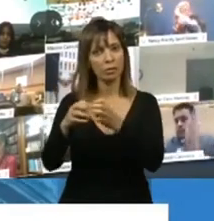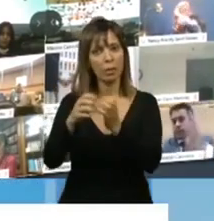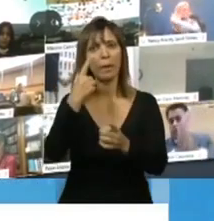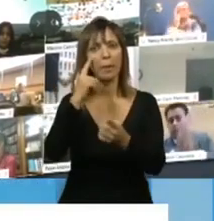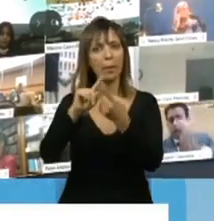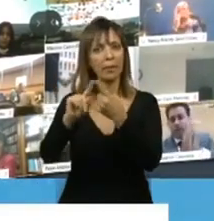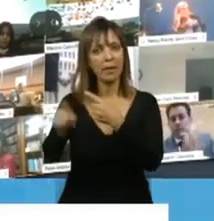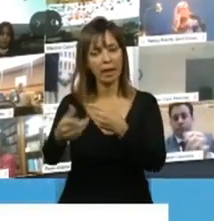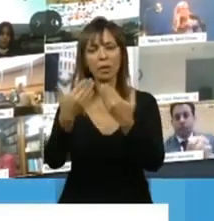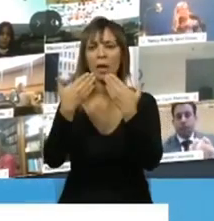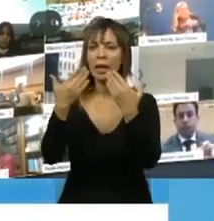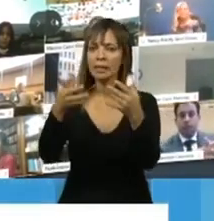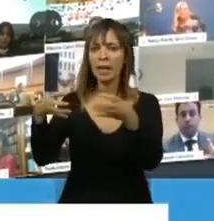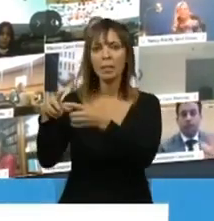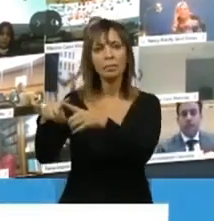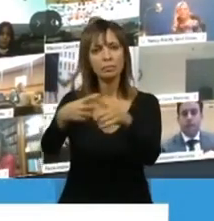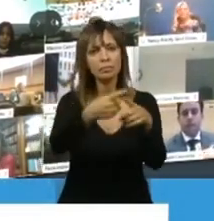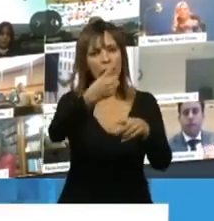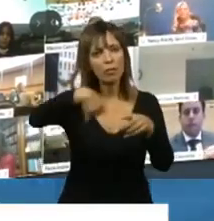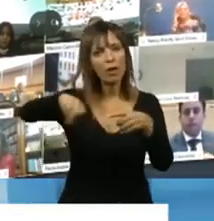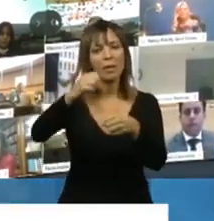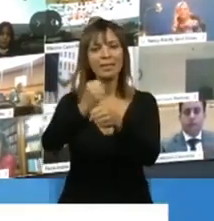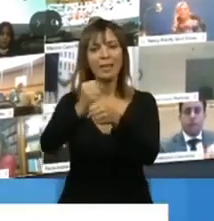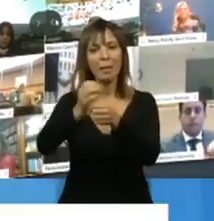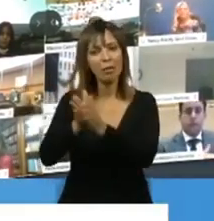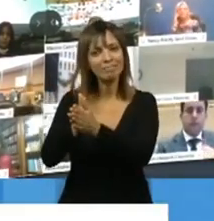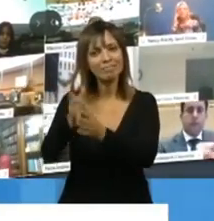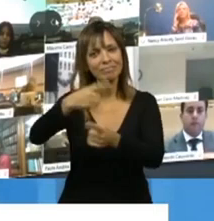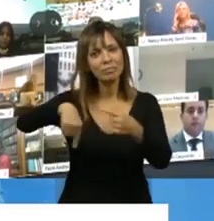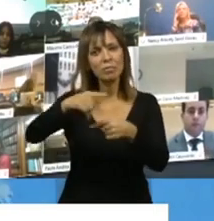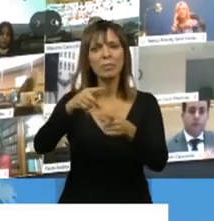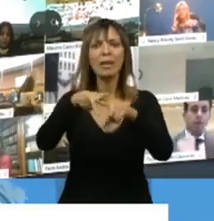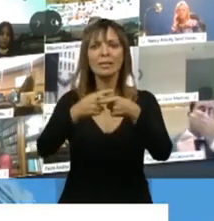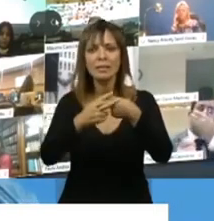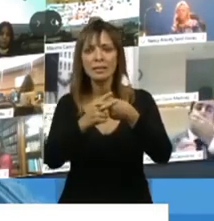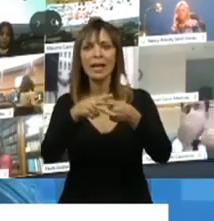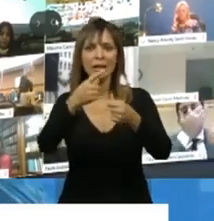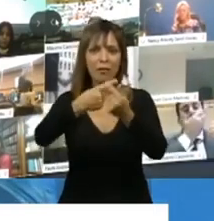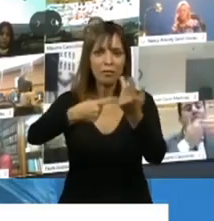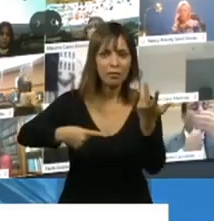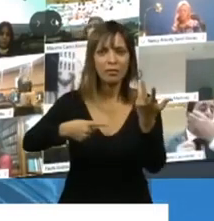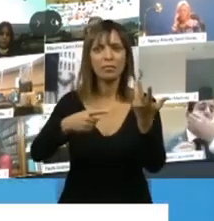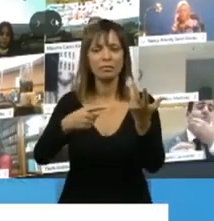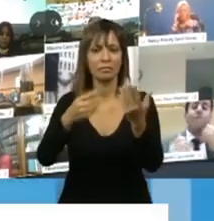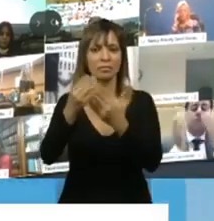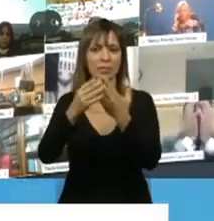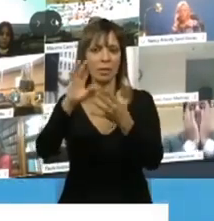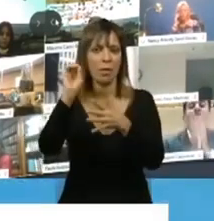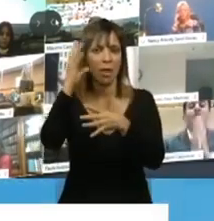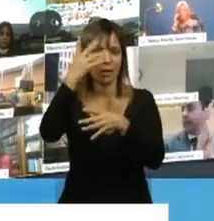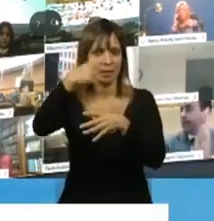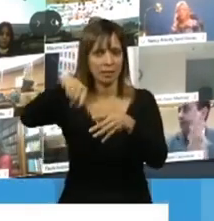agradecerle a todos los bloques el trabajo en conjunto que se ha hecho para que lleguemos acá, al servicio técnico y de modernización de la Cámara también.